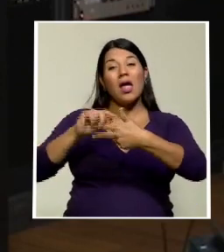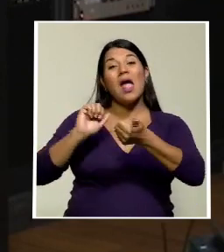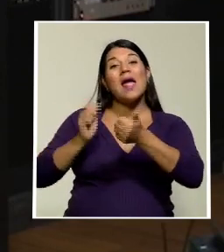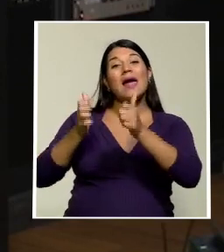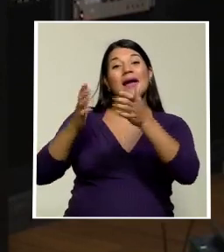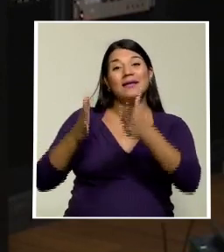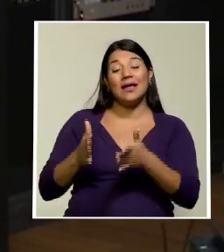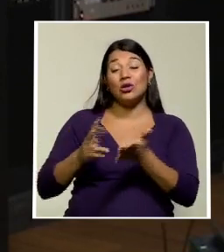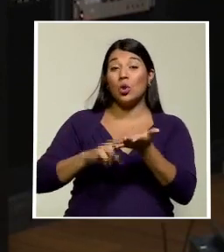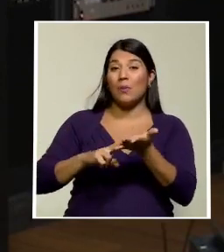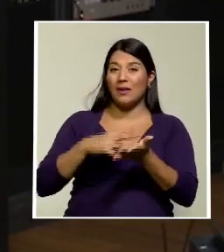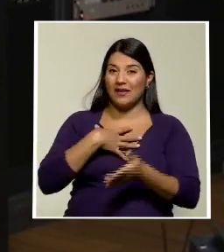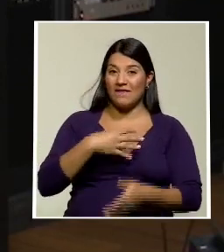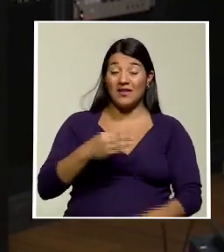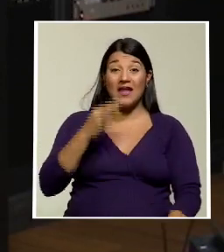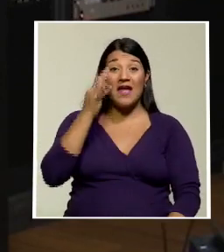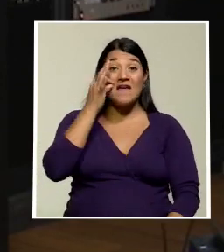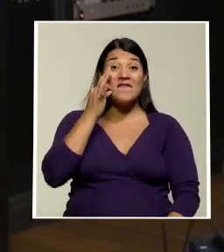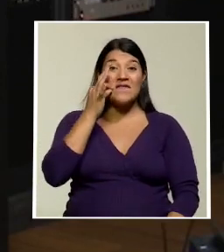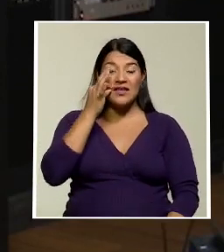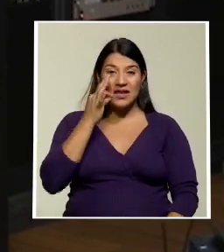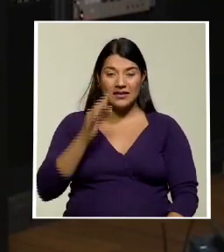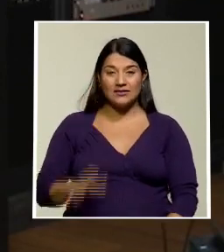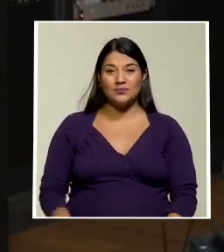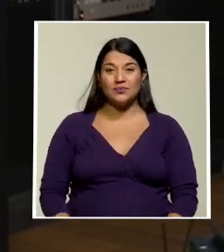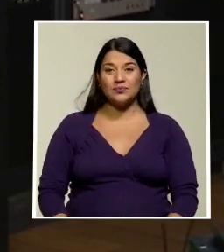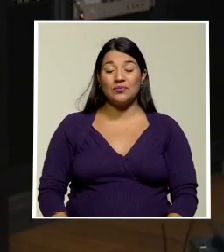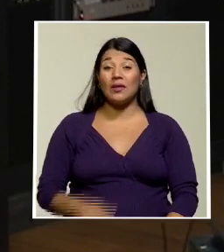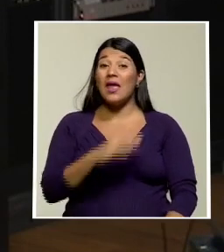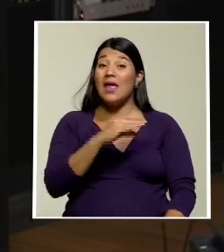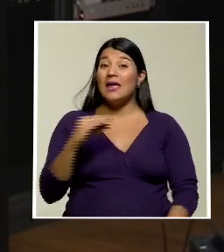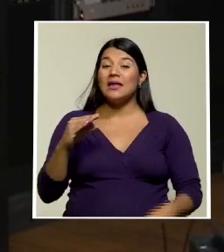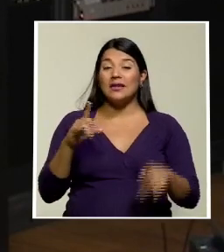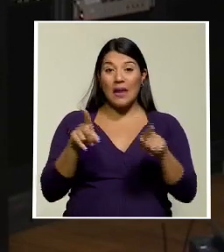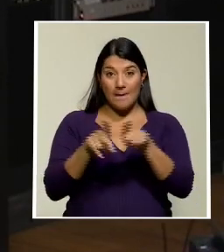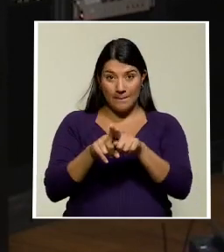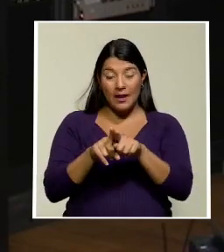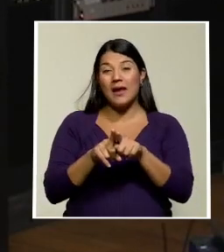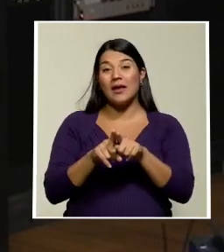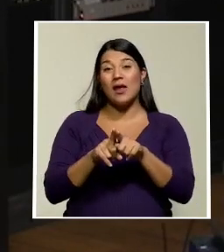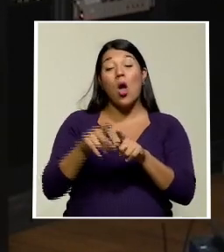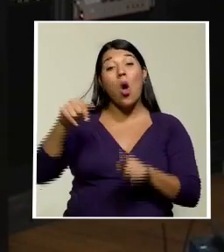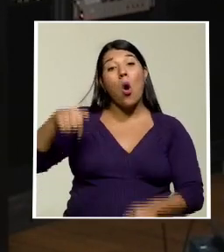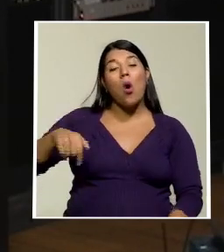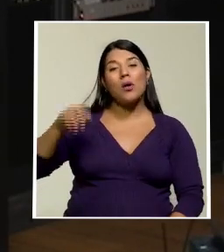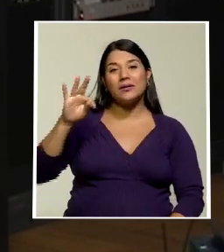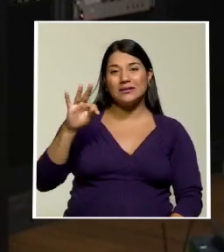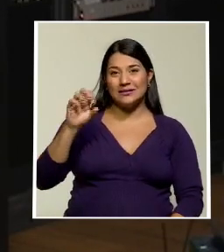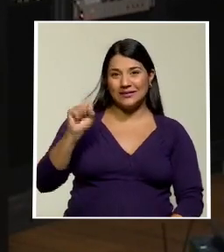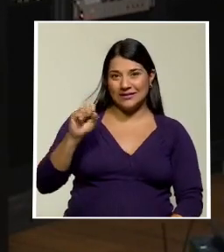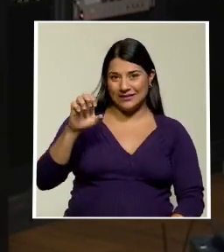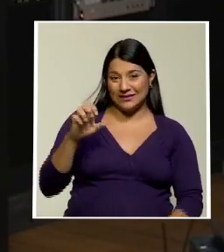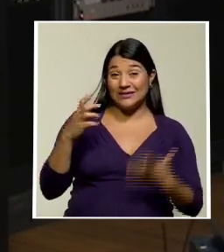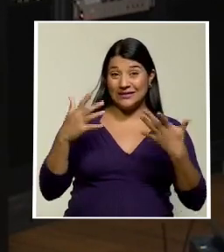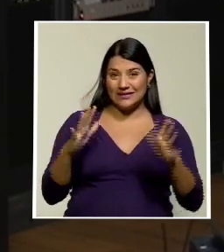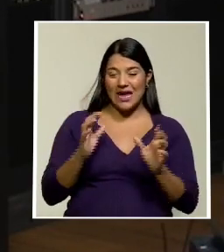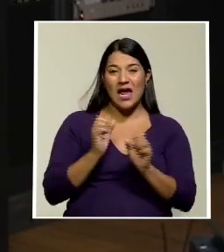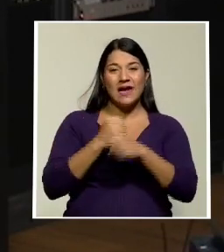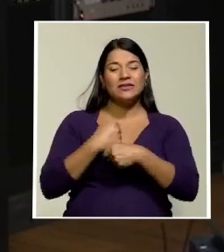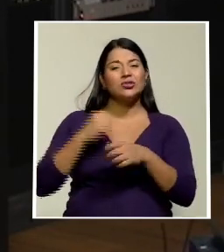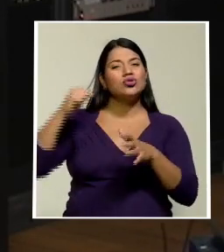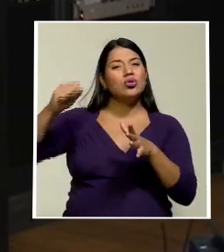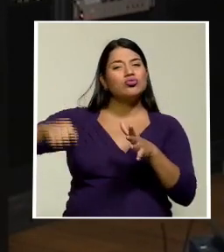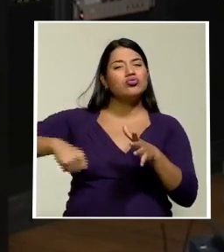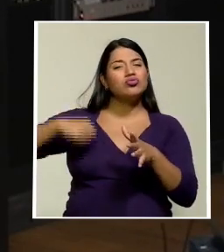Liberación Nacional, José María Figueres. Además, en este sentido, hoy el Tribunal Supremo de Elecciones realizó el sorteo